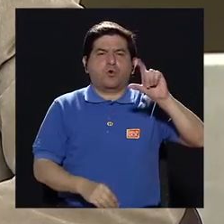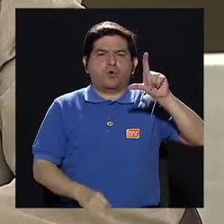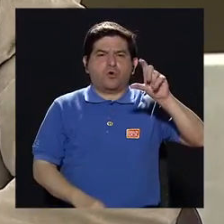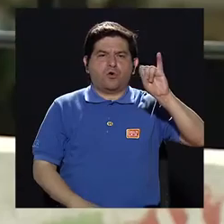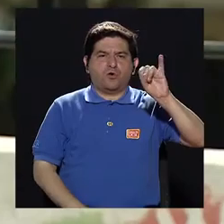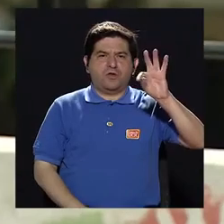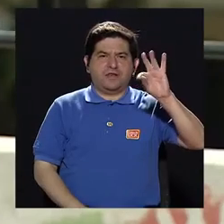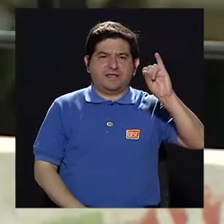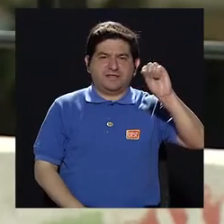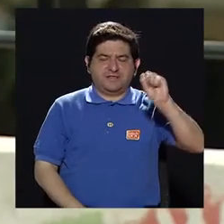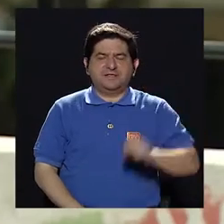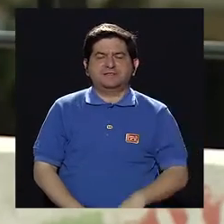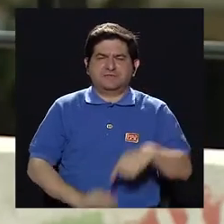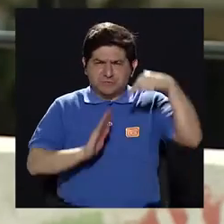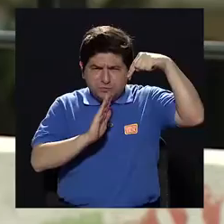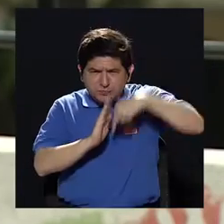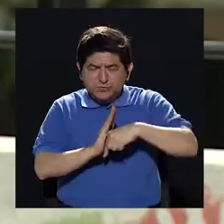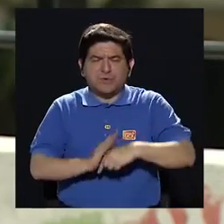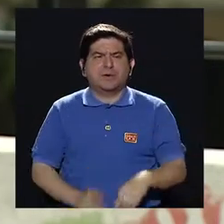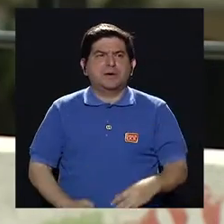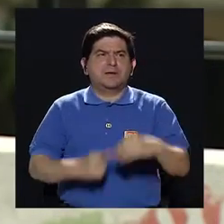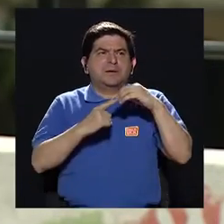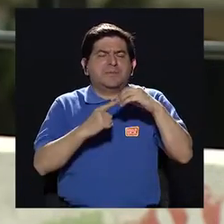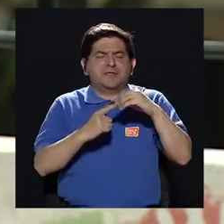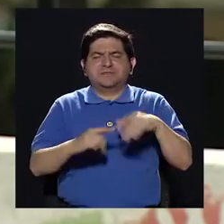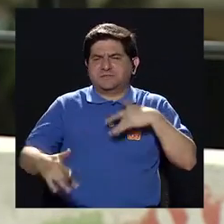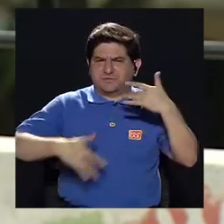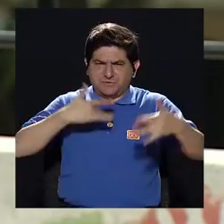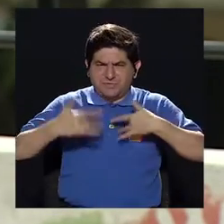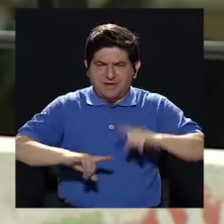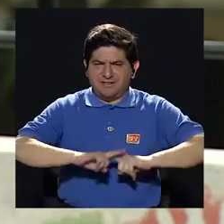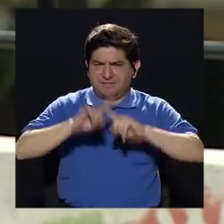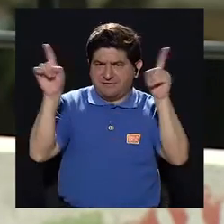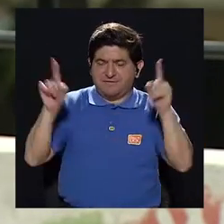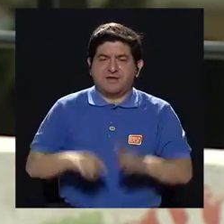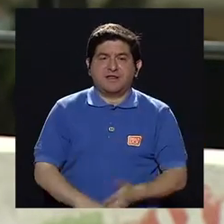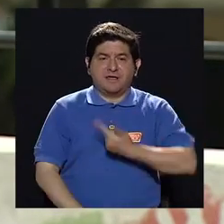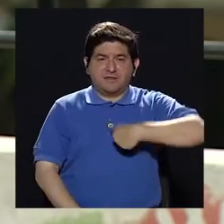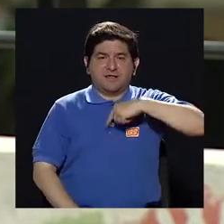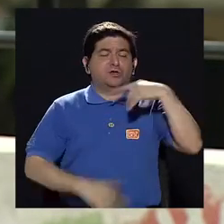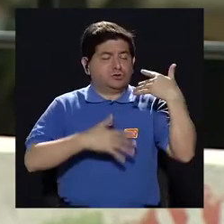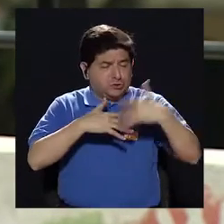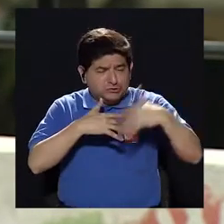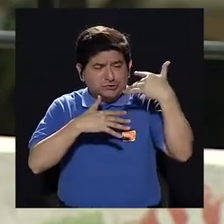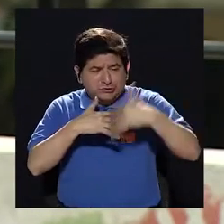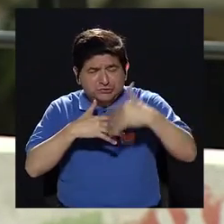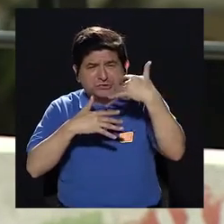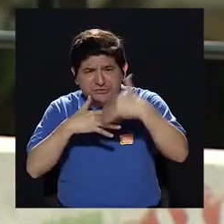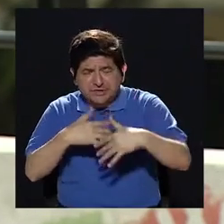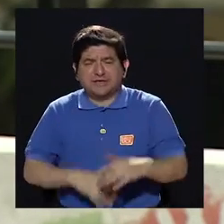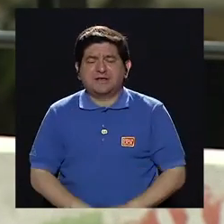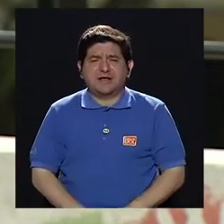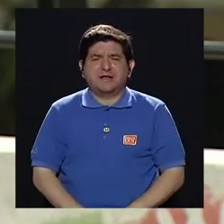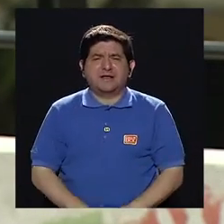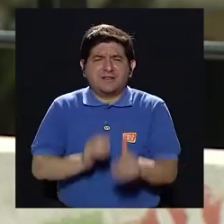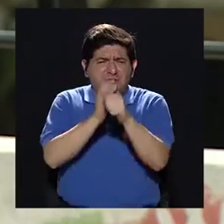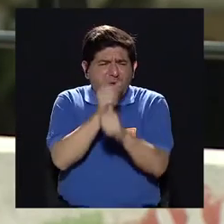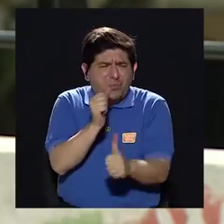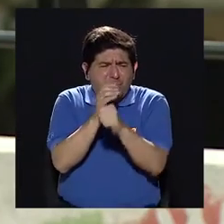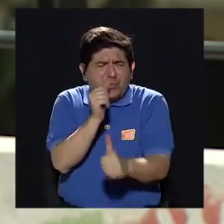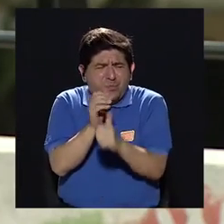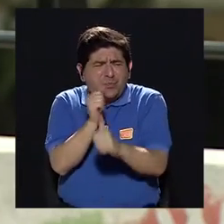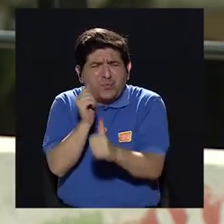agudas? Bueno, el síntoma principal que las diferencias es que nosotros padecemos de sangrados, de